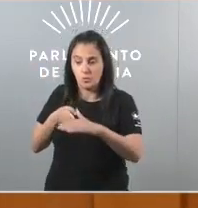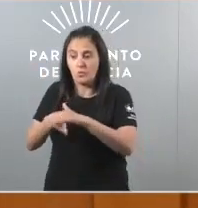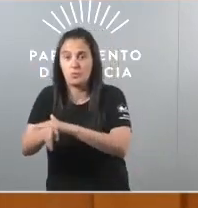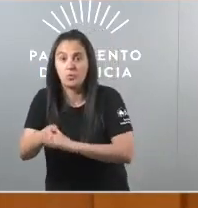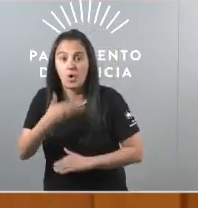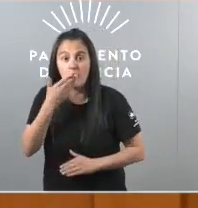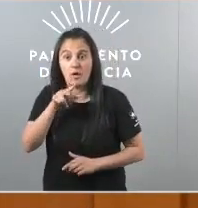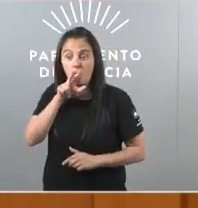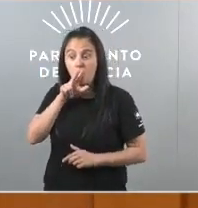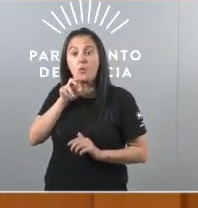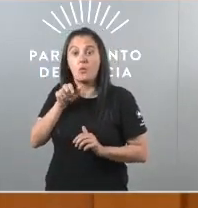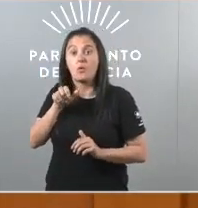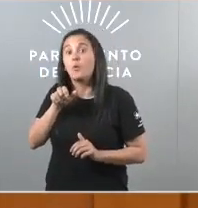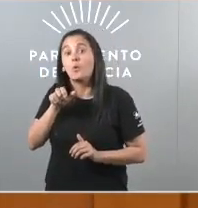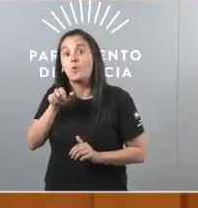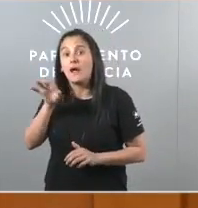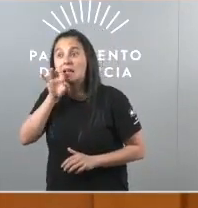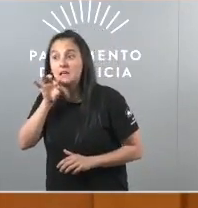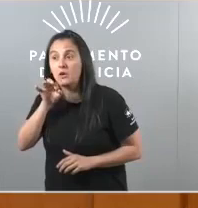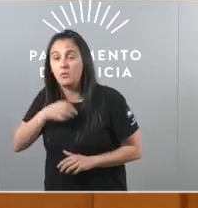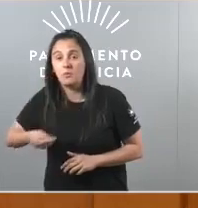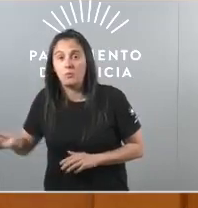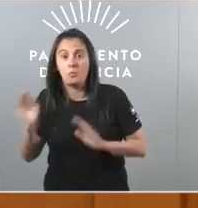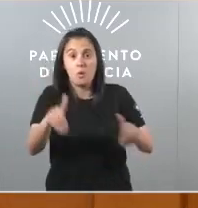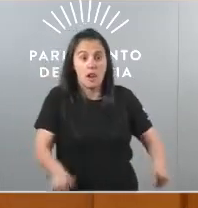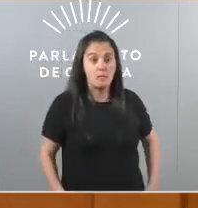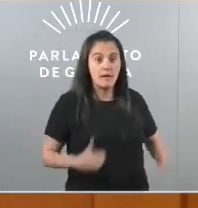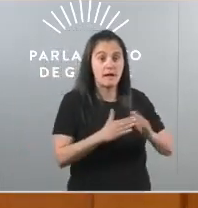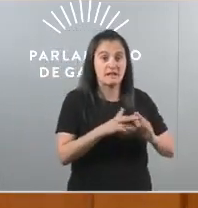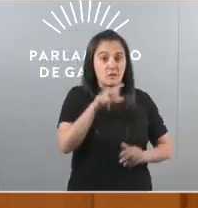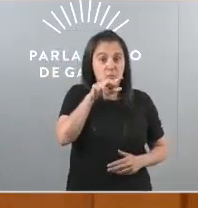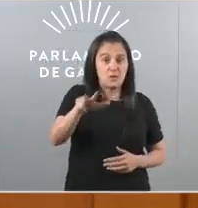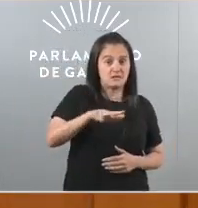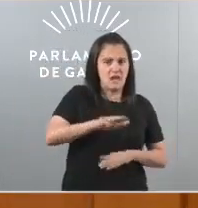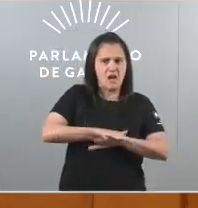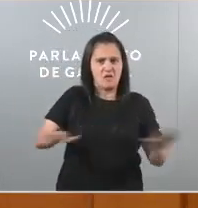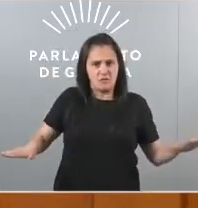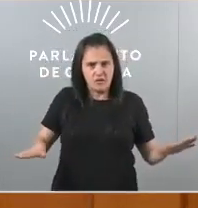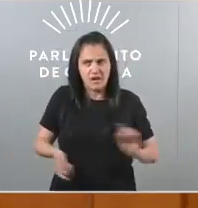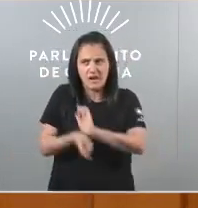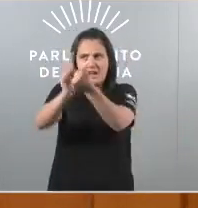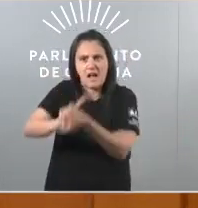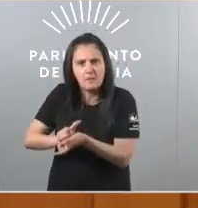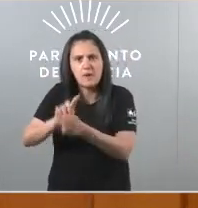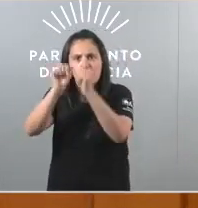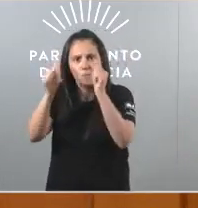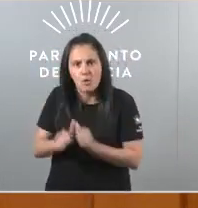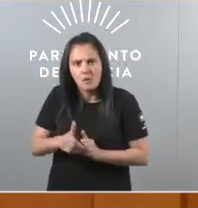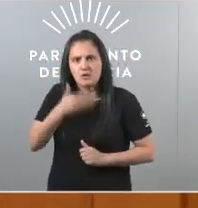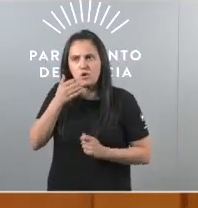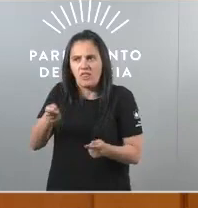falando galego e xaen falando castelán hai que acabar co disparate de ter convertido a escola nunha máquina